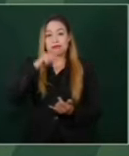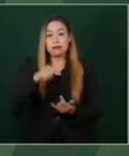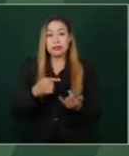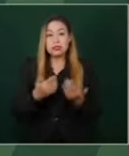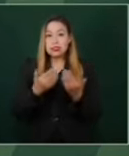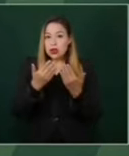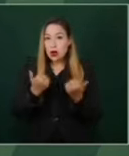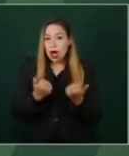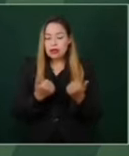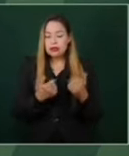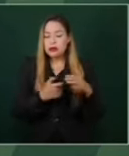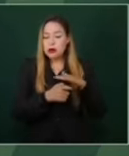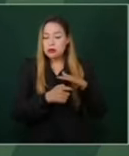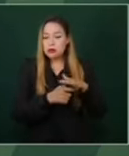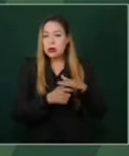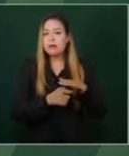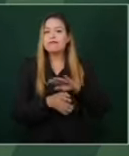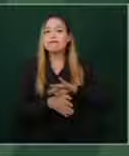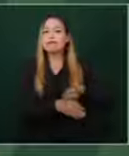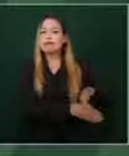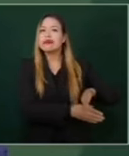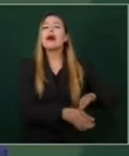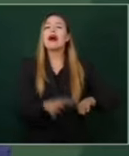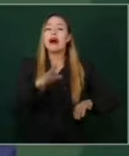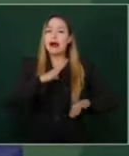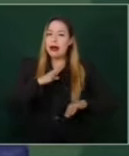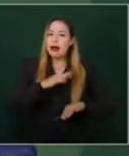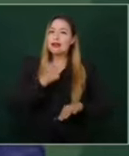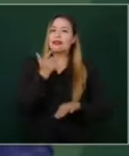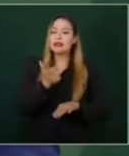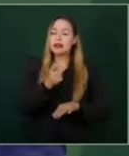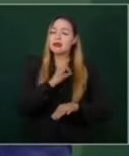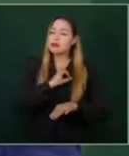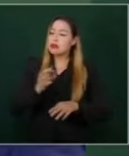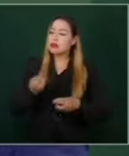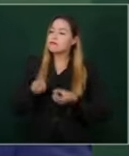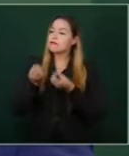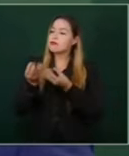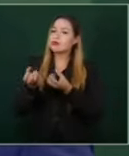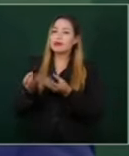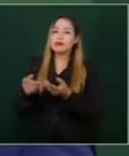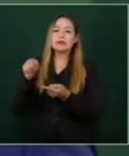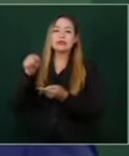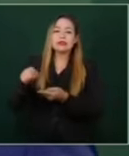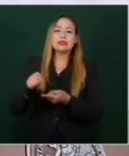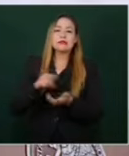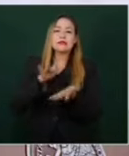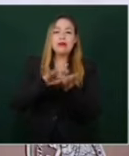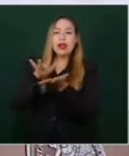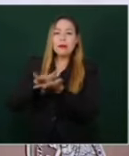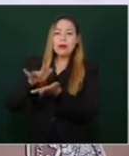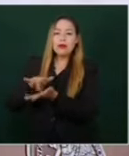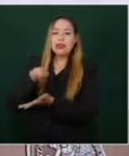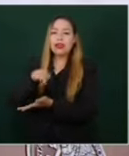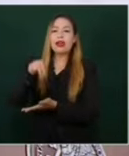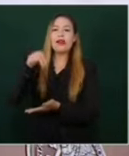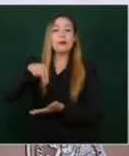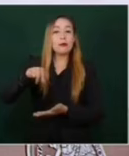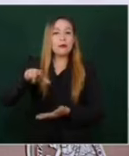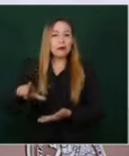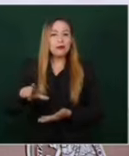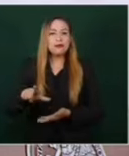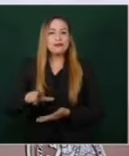dinero para invertir en la gente, para invertir en Nuevo León. Queremos ser un gobierno